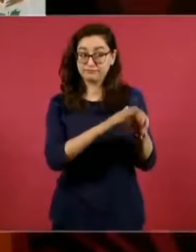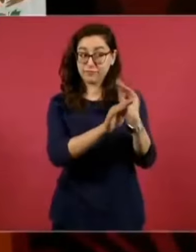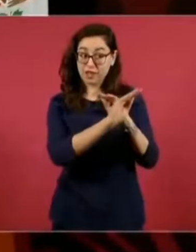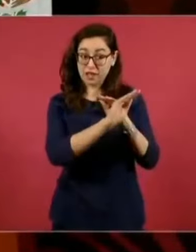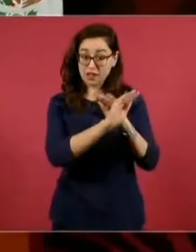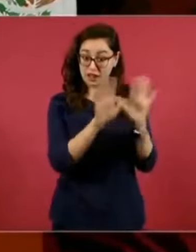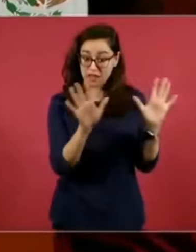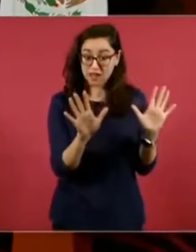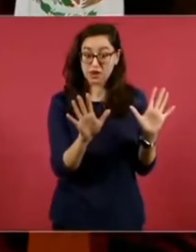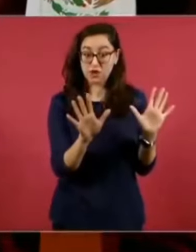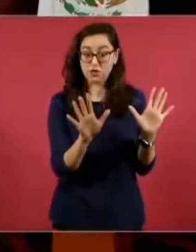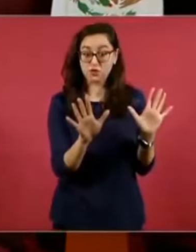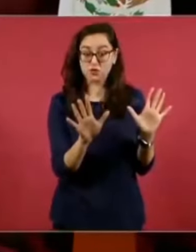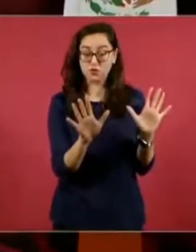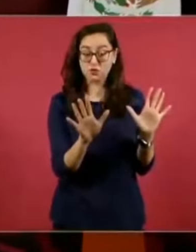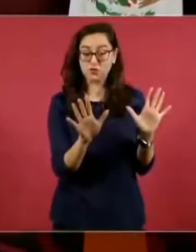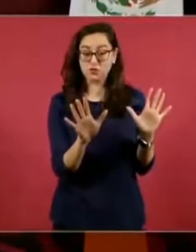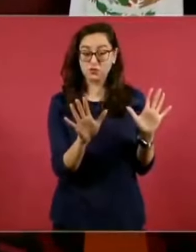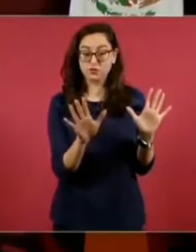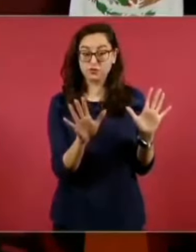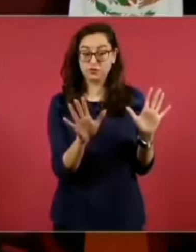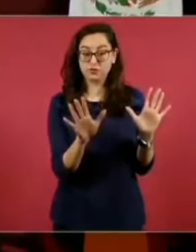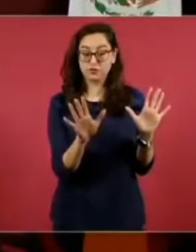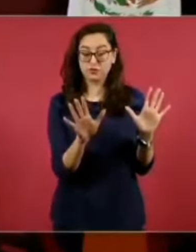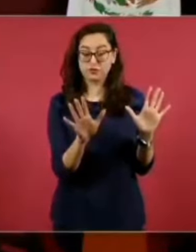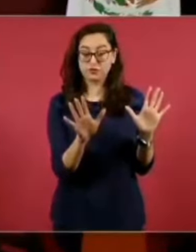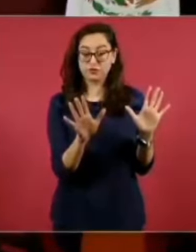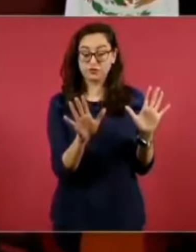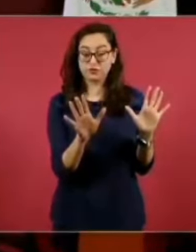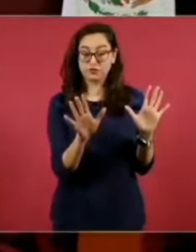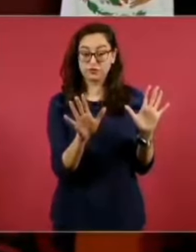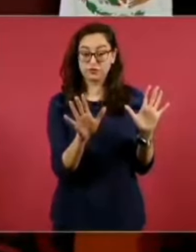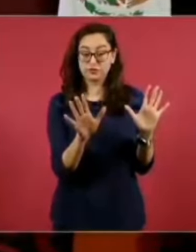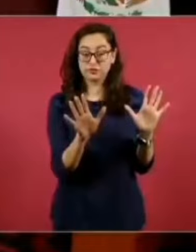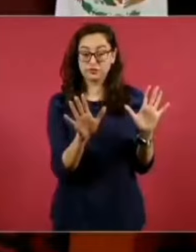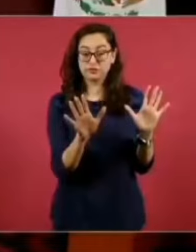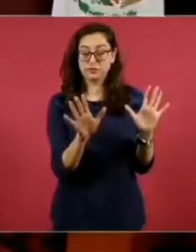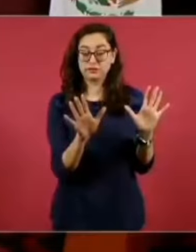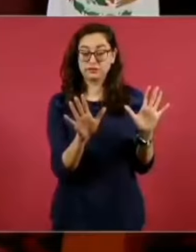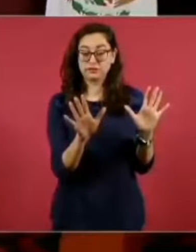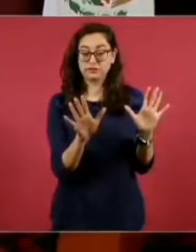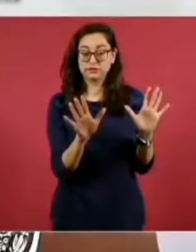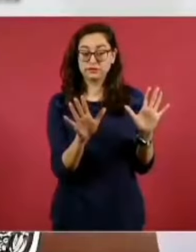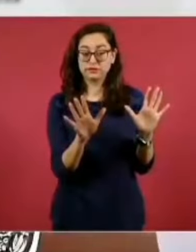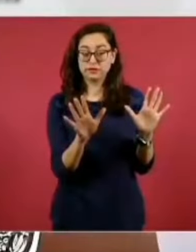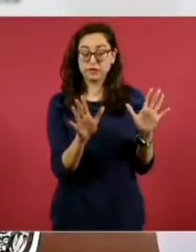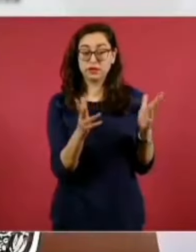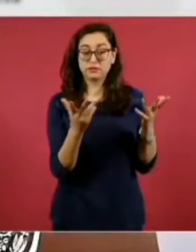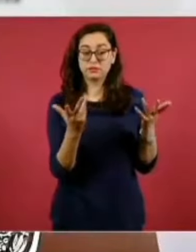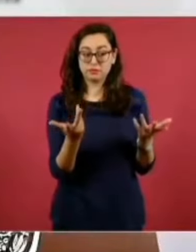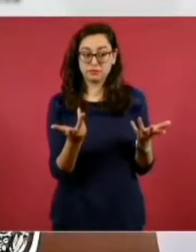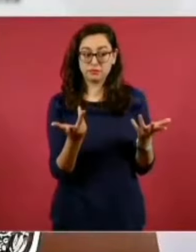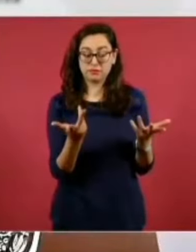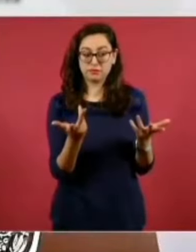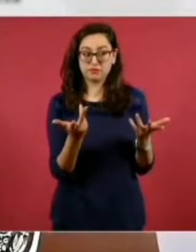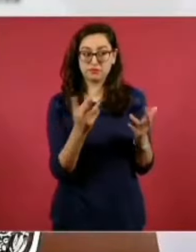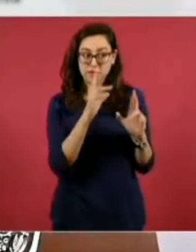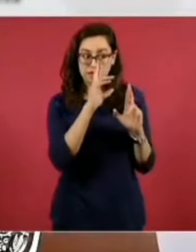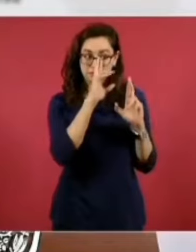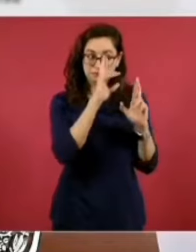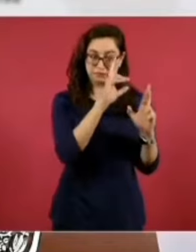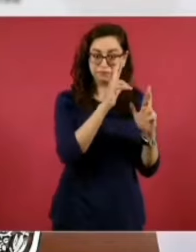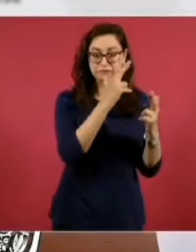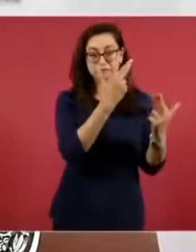que debemos respetarnos,